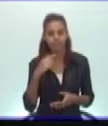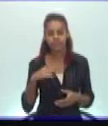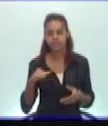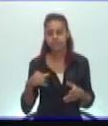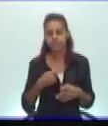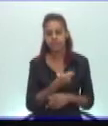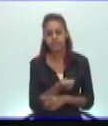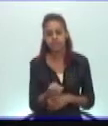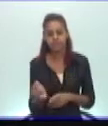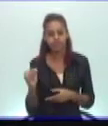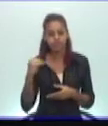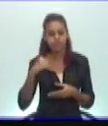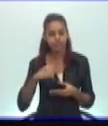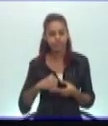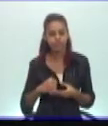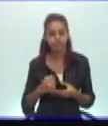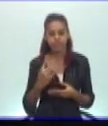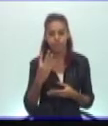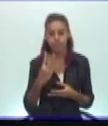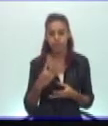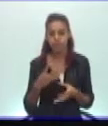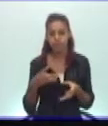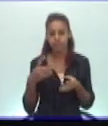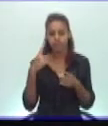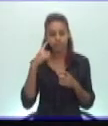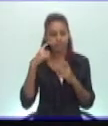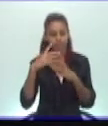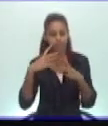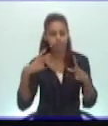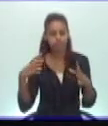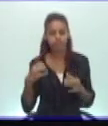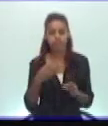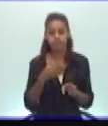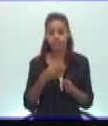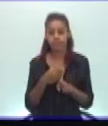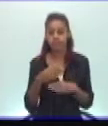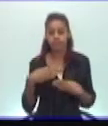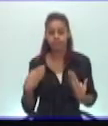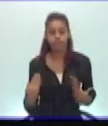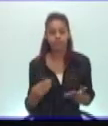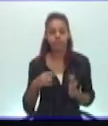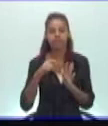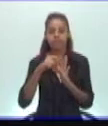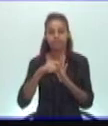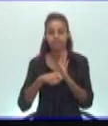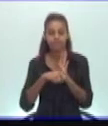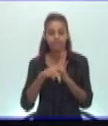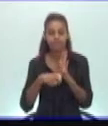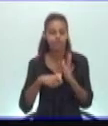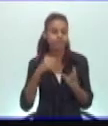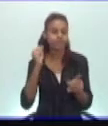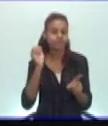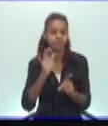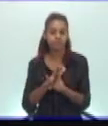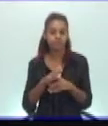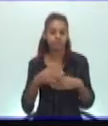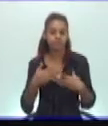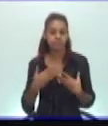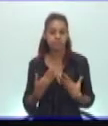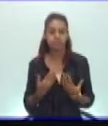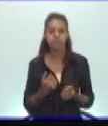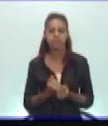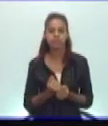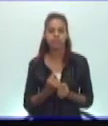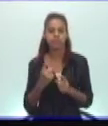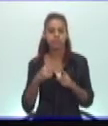cuatro ciencias que hoy estamos reuniendo aquí. Hoy vamos a continuar con estos materiales, vamos a comenzar sobre todo con una